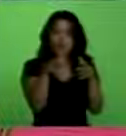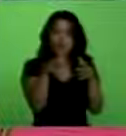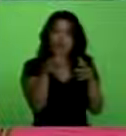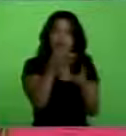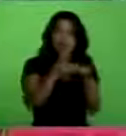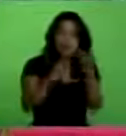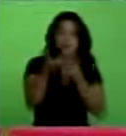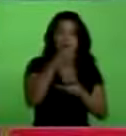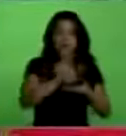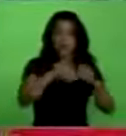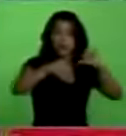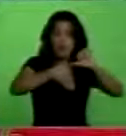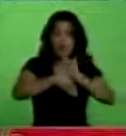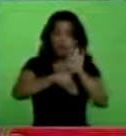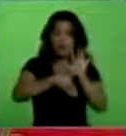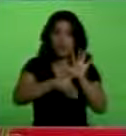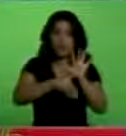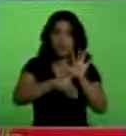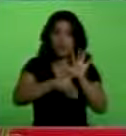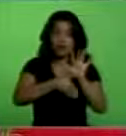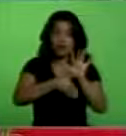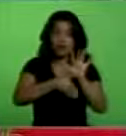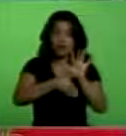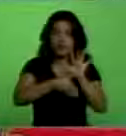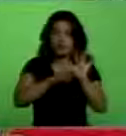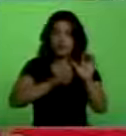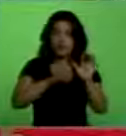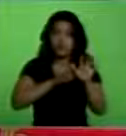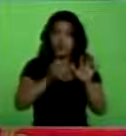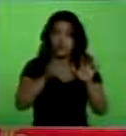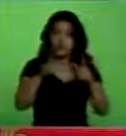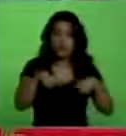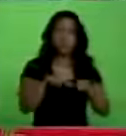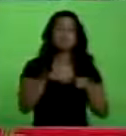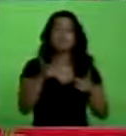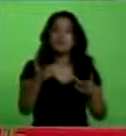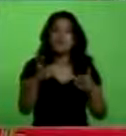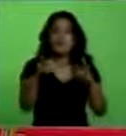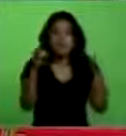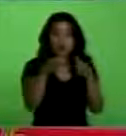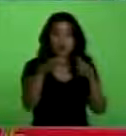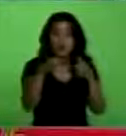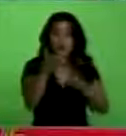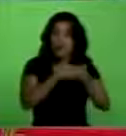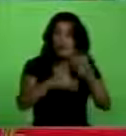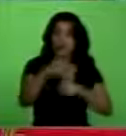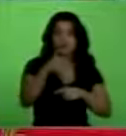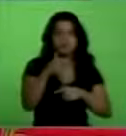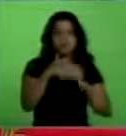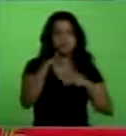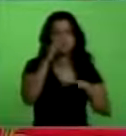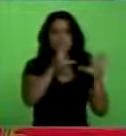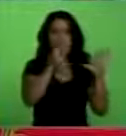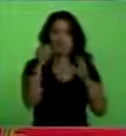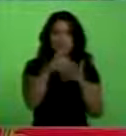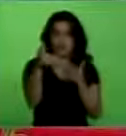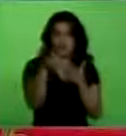económico del ALBA-TSP. Es un espacio económico que alcanza más de 80 millones